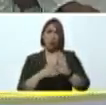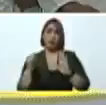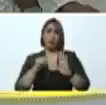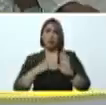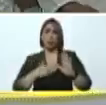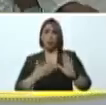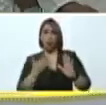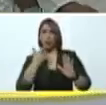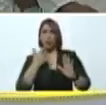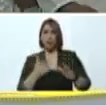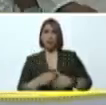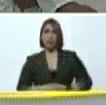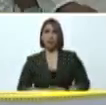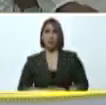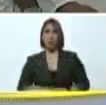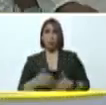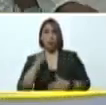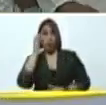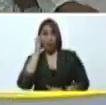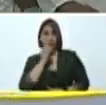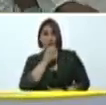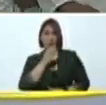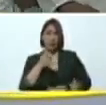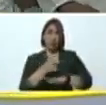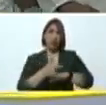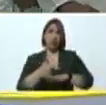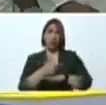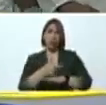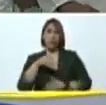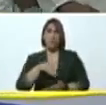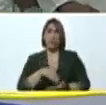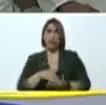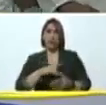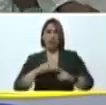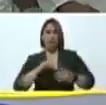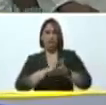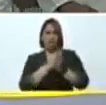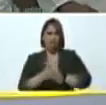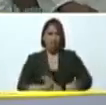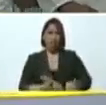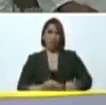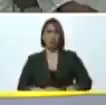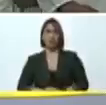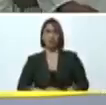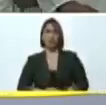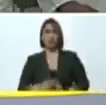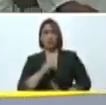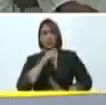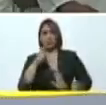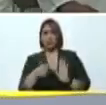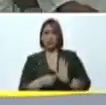que cuando Capriles gobernó Miranda fue un desastre total